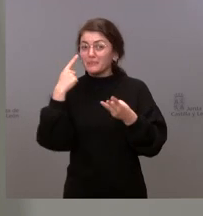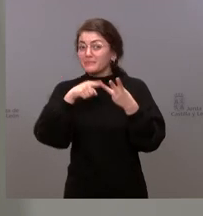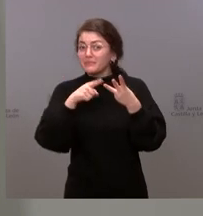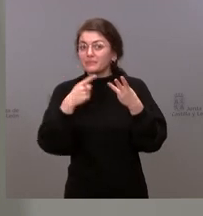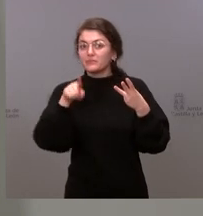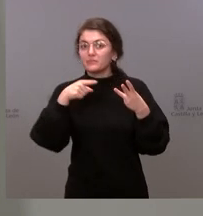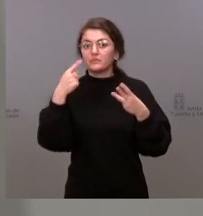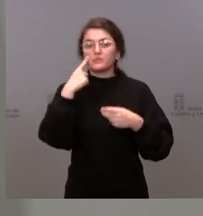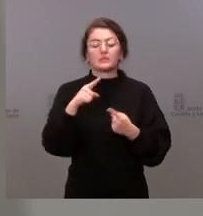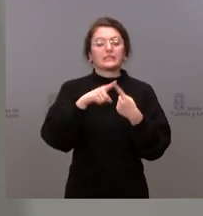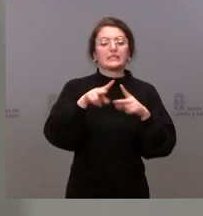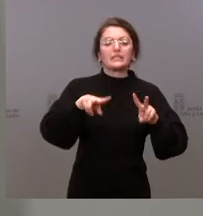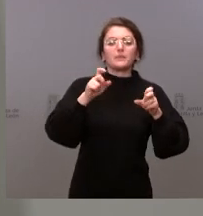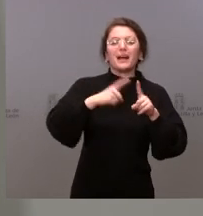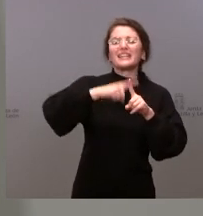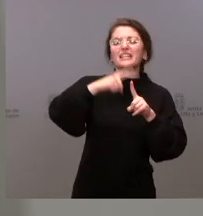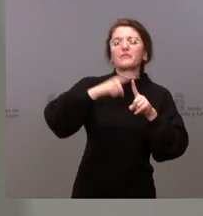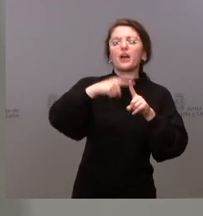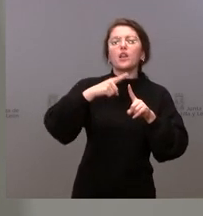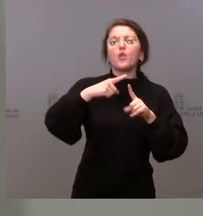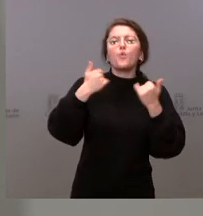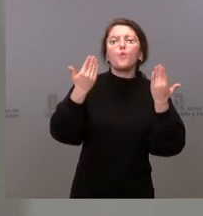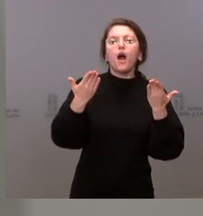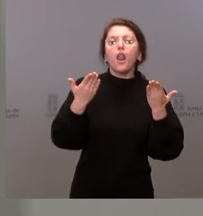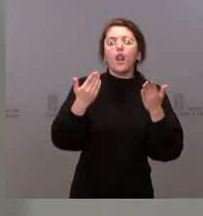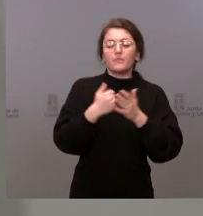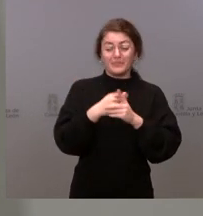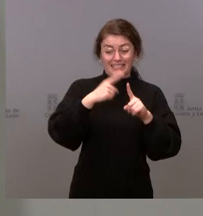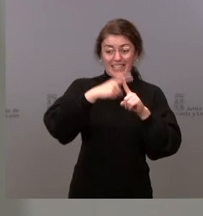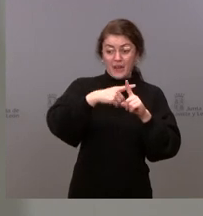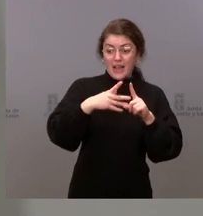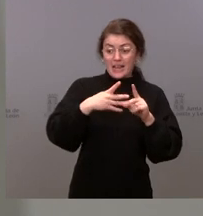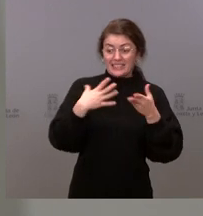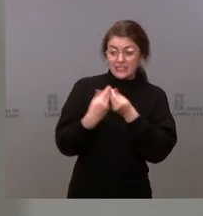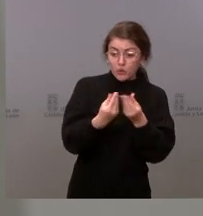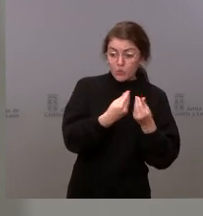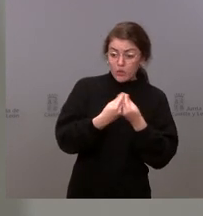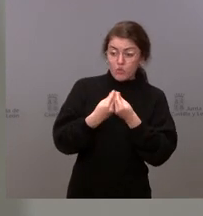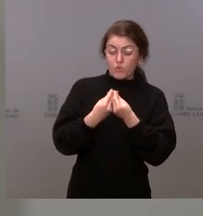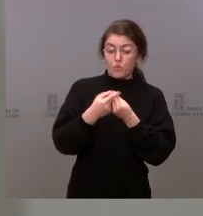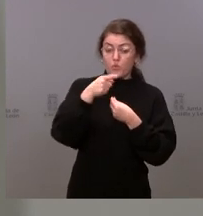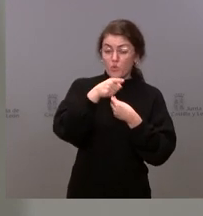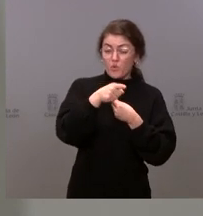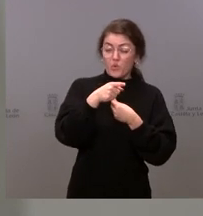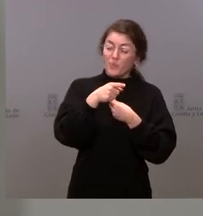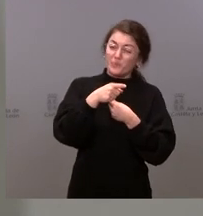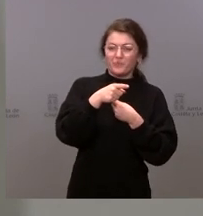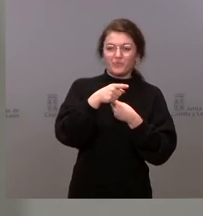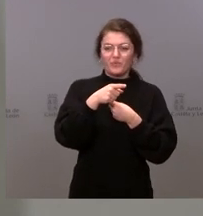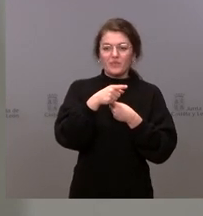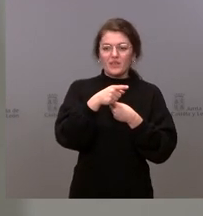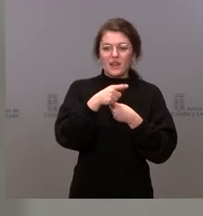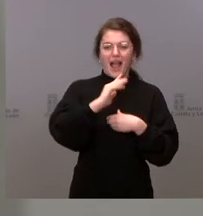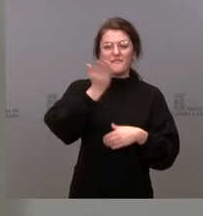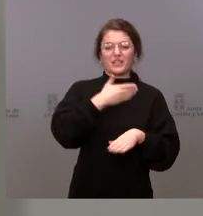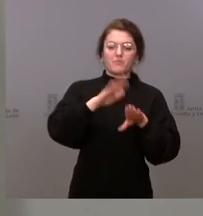que alcanzar, pues en principio un nivel de saturación que dificulte la continuidad asistencial